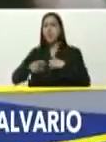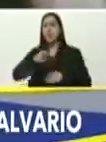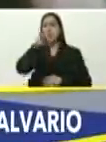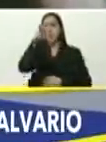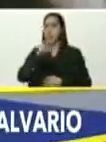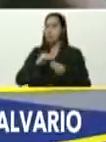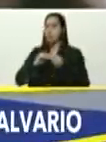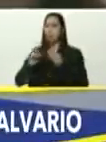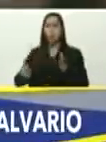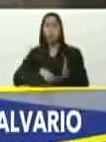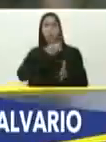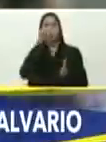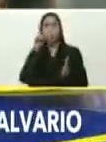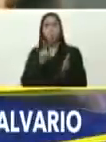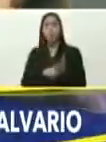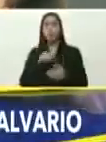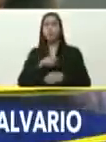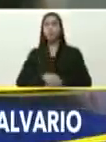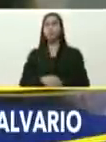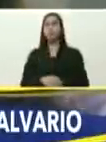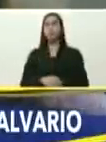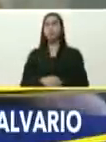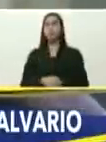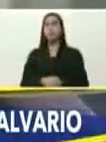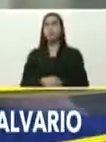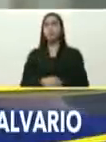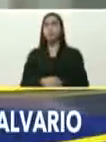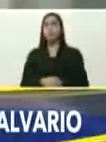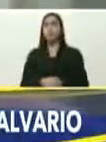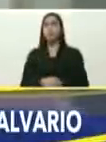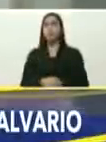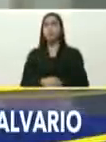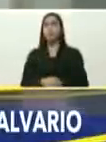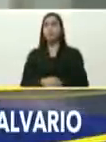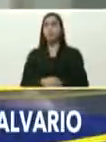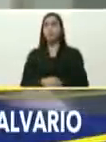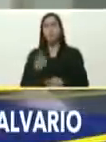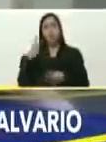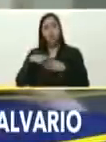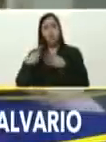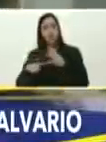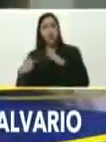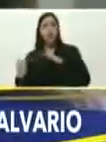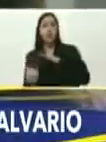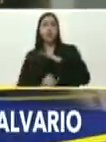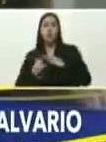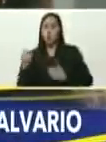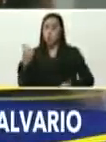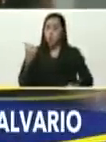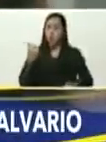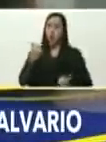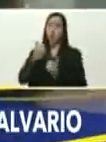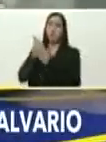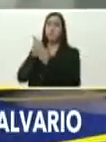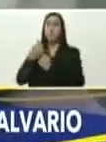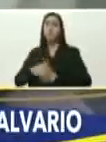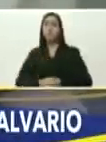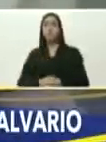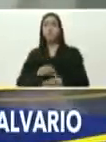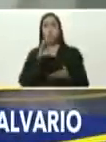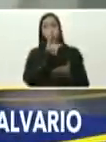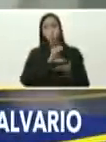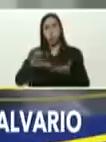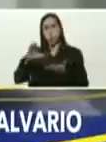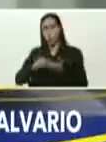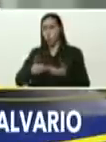recuperado, allí, el Saren, está apoyando, está apoyando, despacho a la presidencia, y los recursos, que